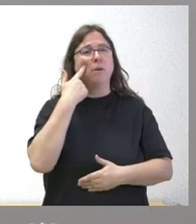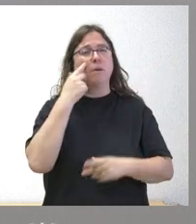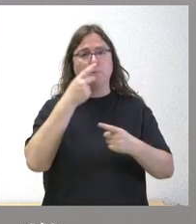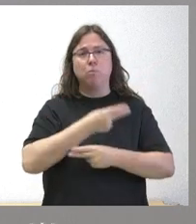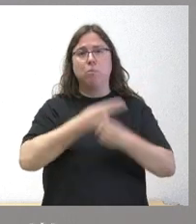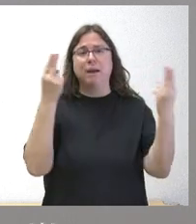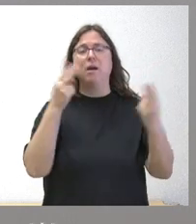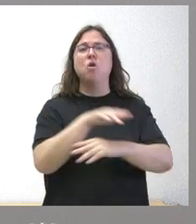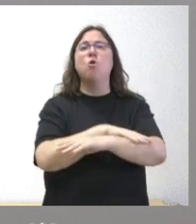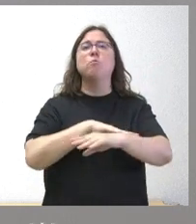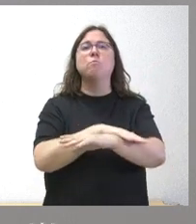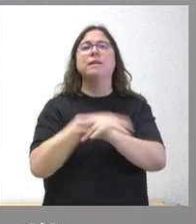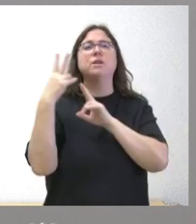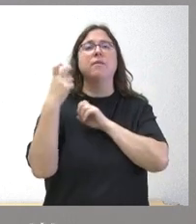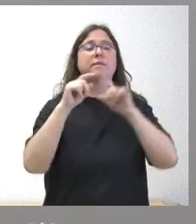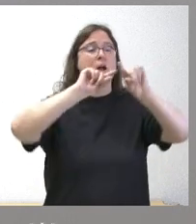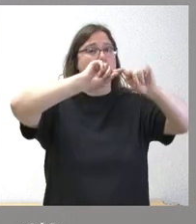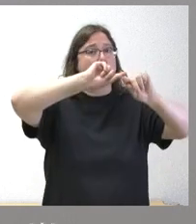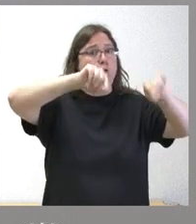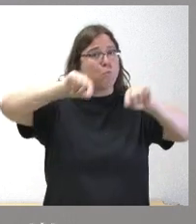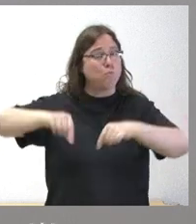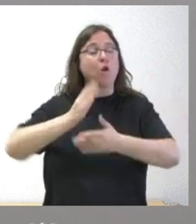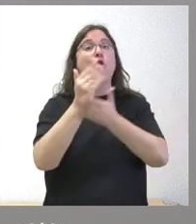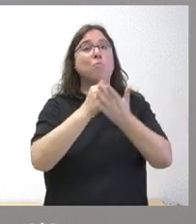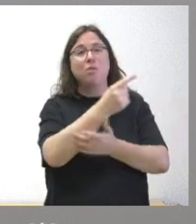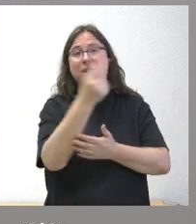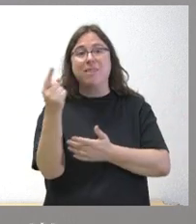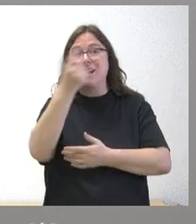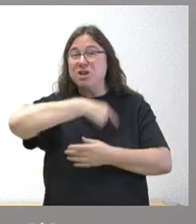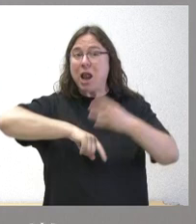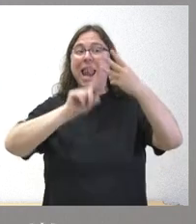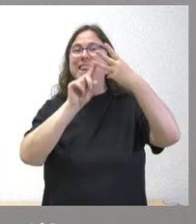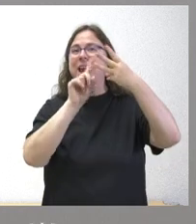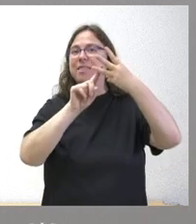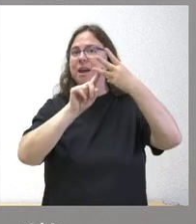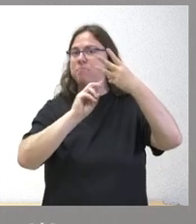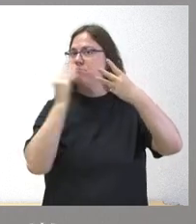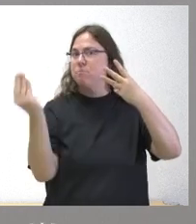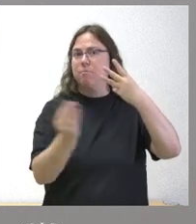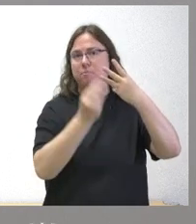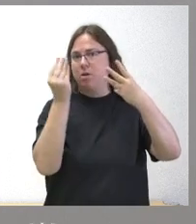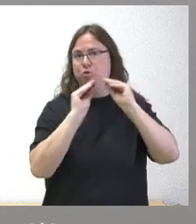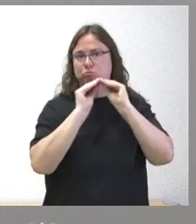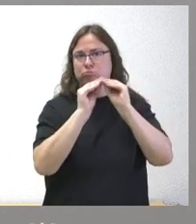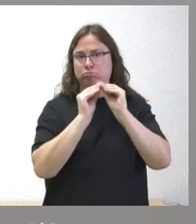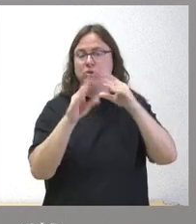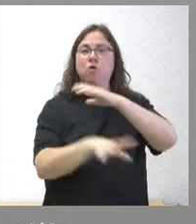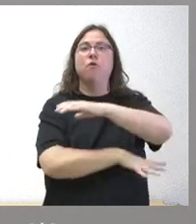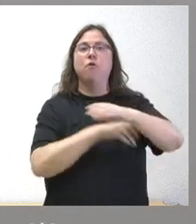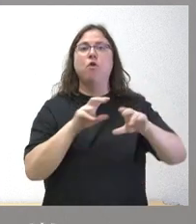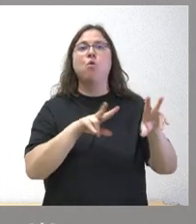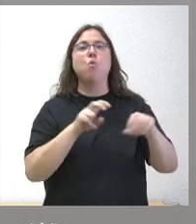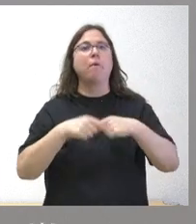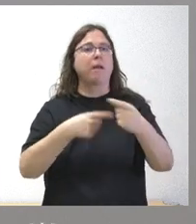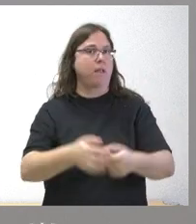Ministerio de Hacienda el grado de ejecución por comunidades autónomas y somos en este momento la tercera comunidad autónoma de España con mejor ejecución de los fondos de la nueva generación